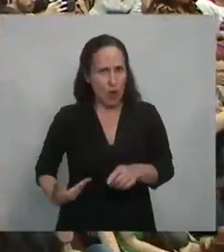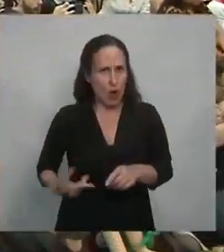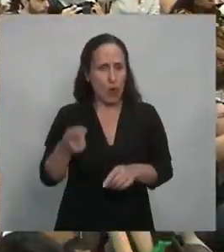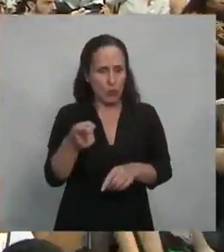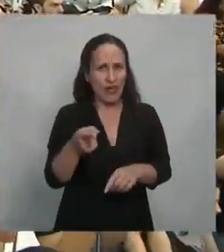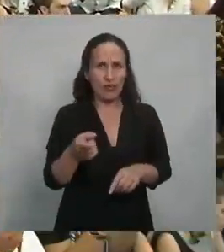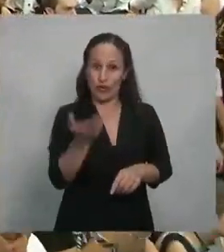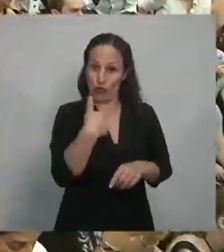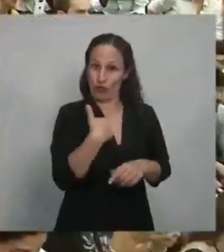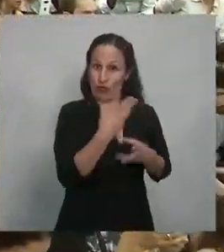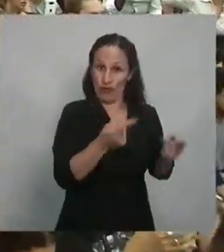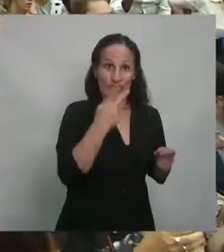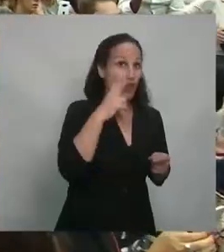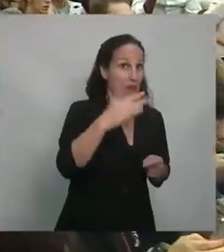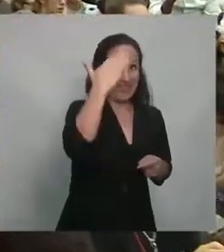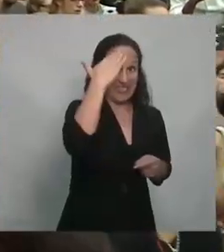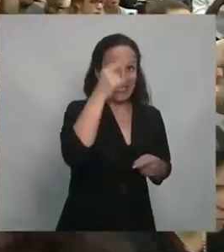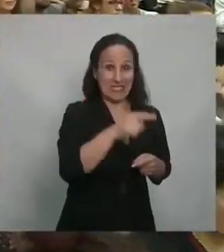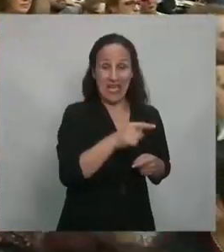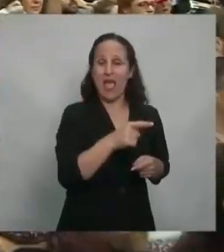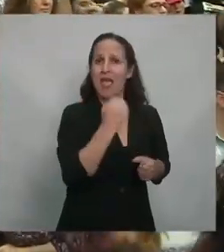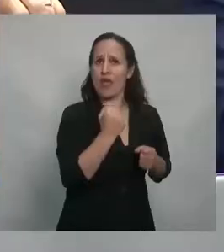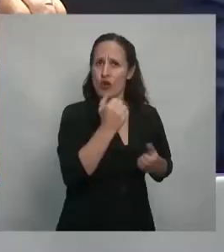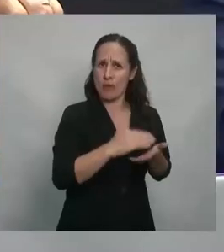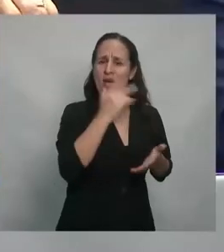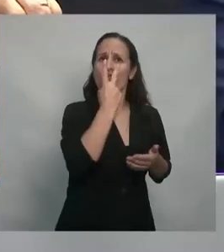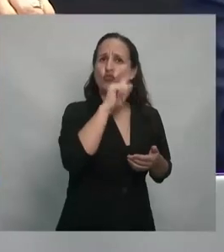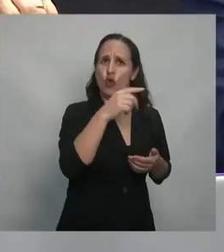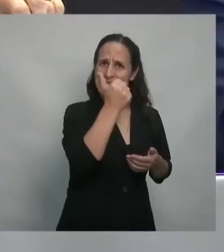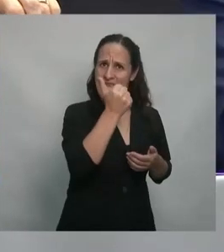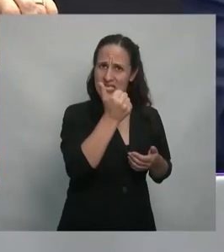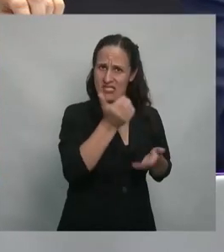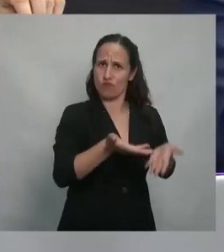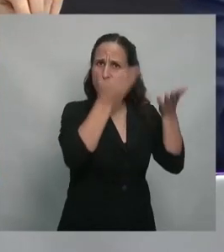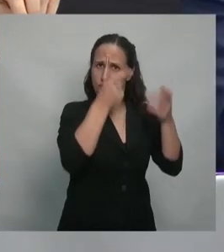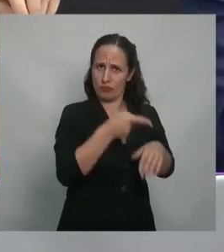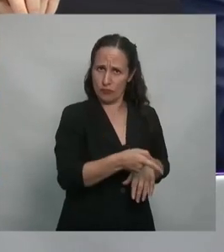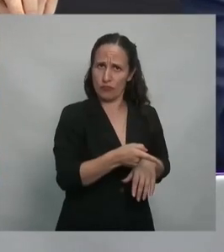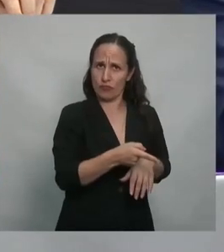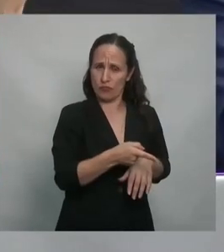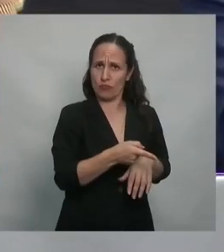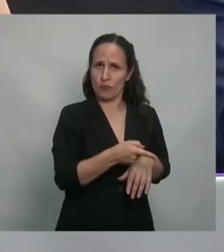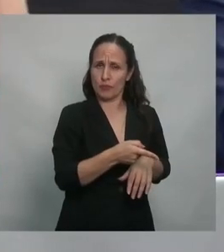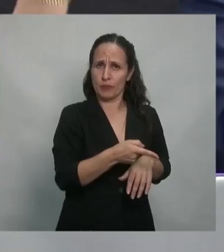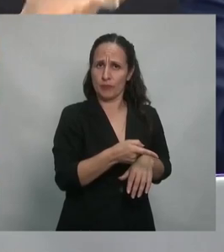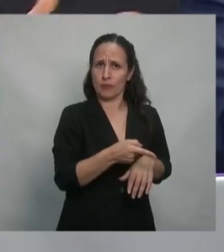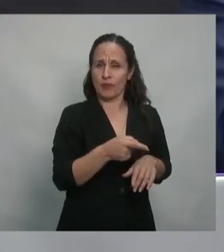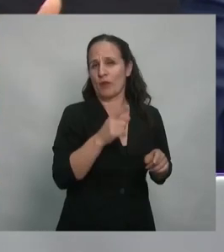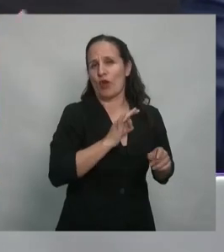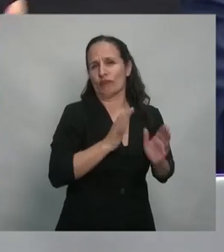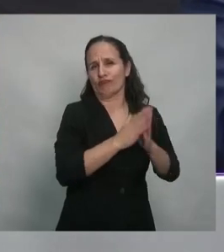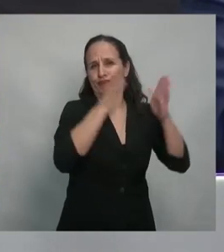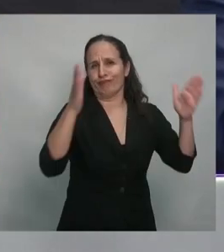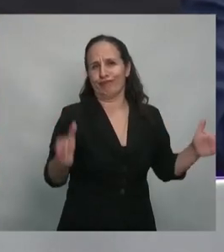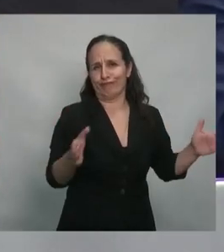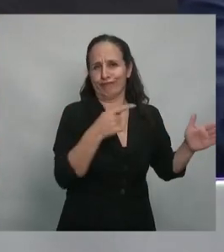crecimiento, terminamos en el año 2015 con un crecimiento del 2,6% y en todo el periodo, bueno,